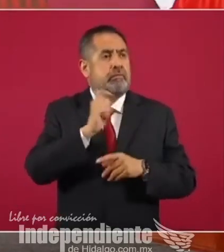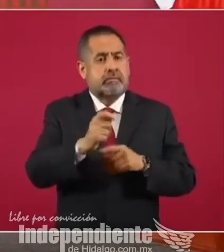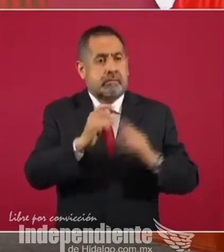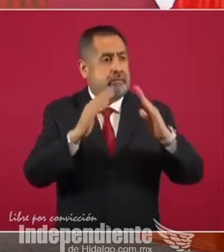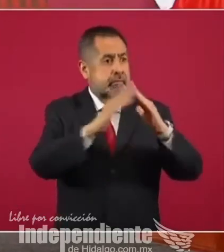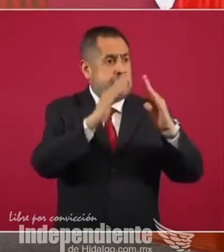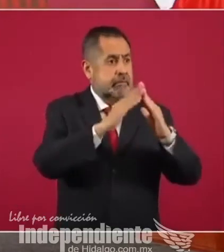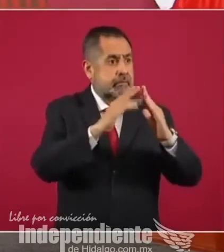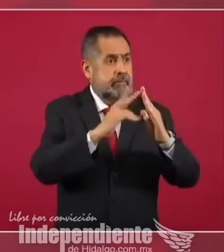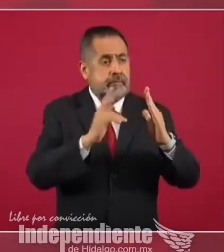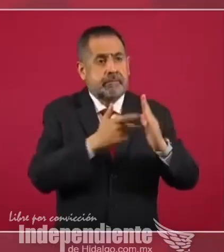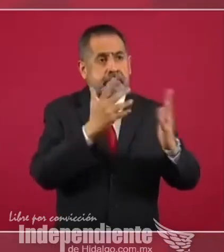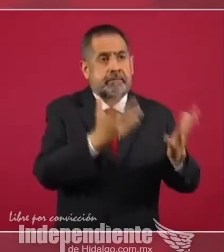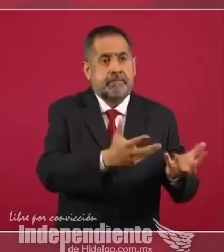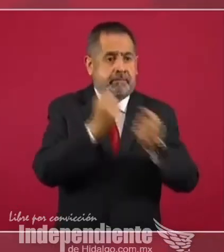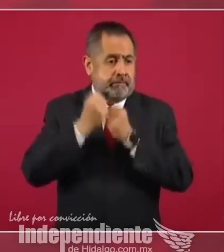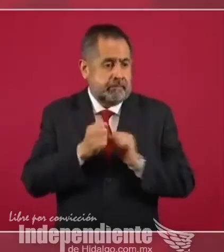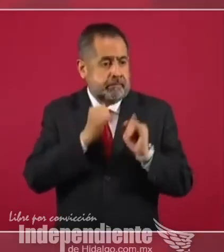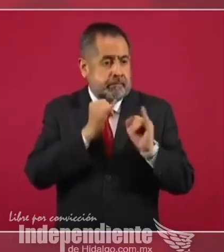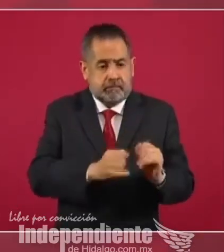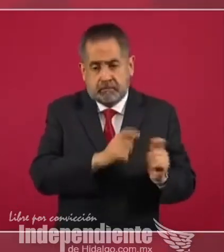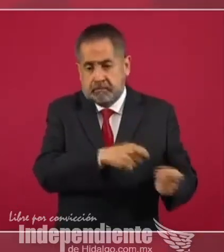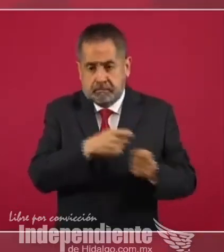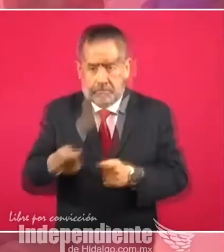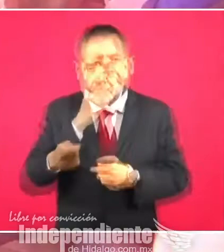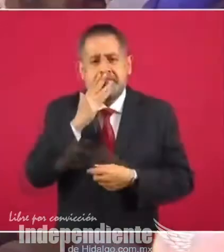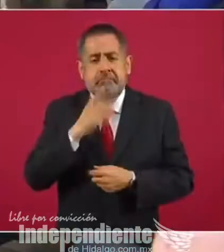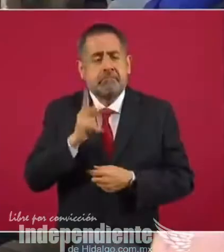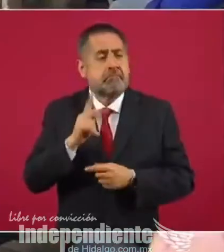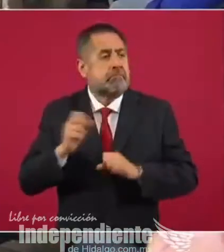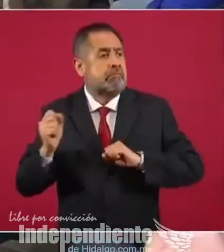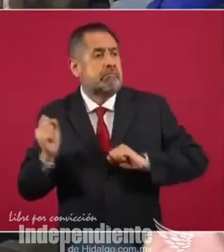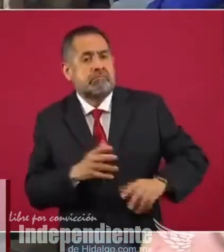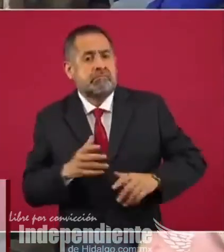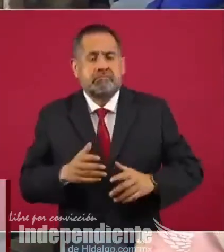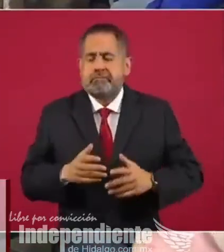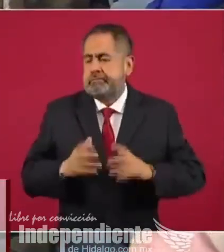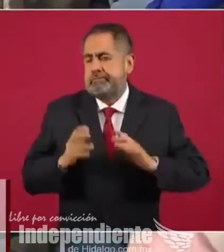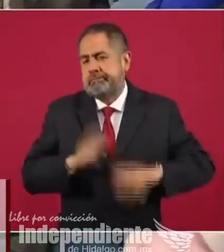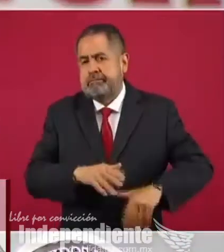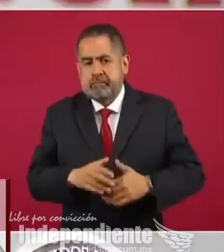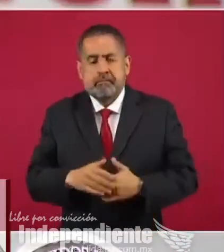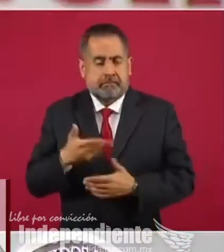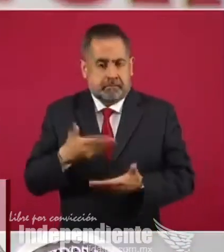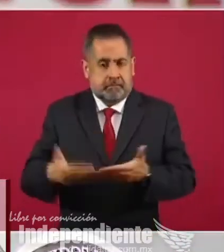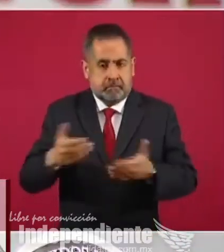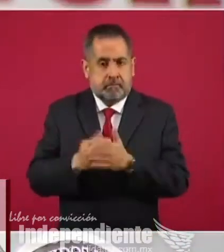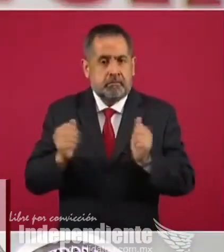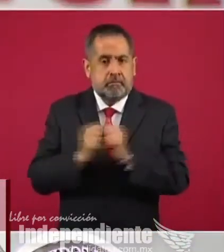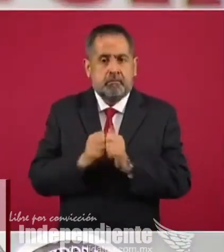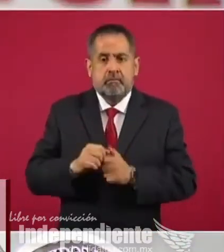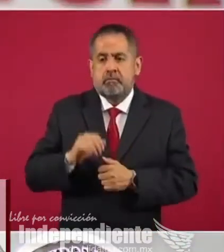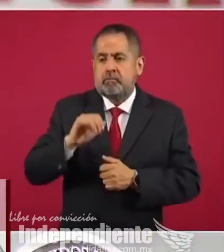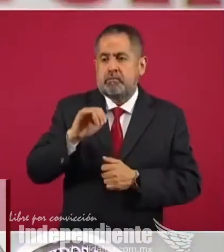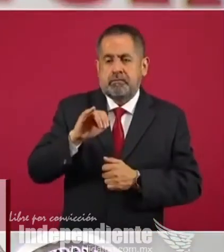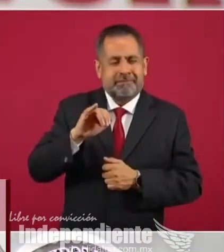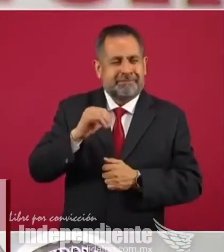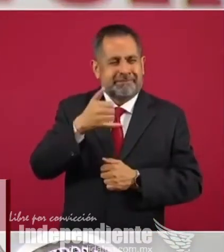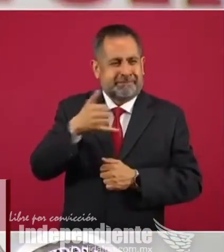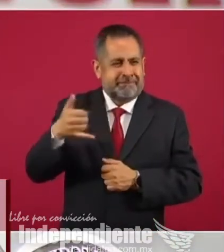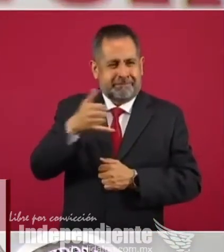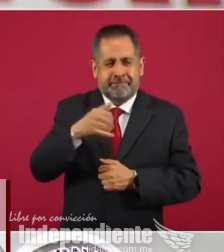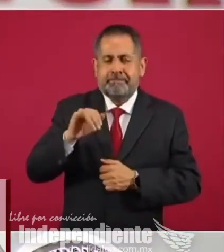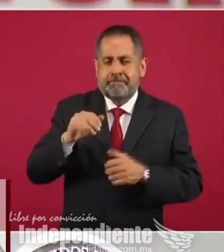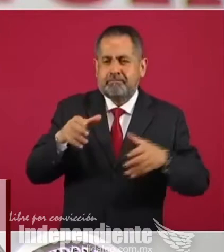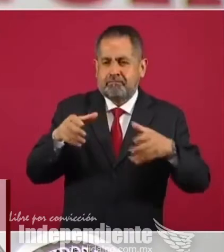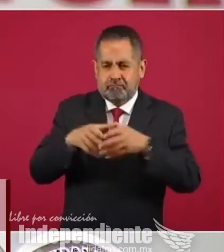650 mil hogares en ese estado. Hoy en día hemos venido colaborando con la Infonavit en un programa de